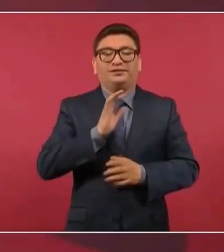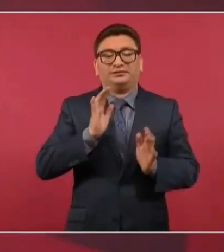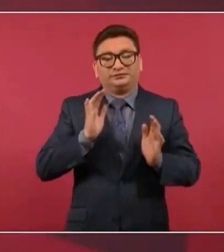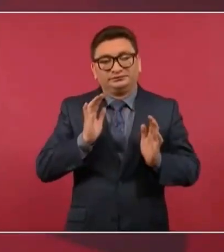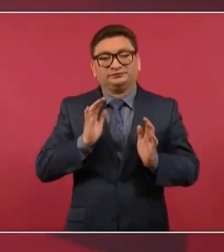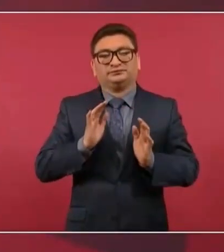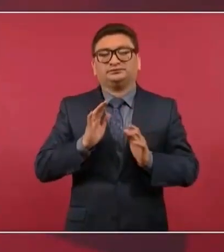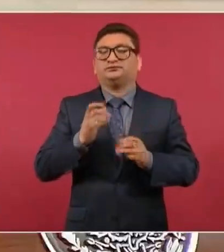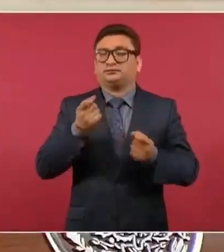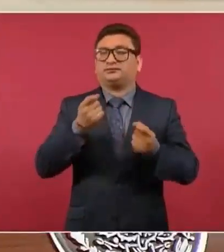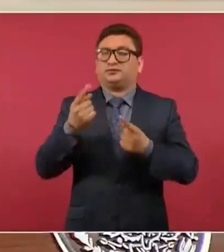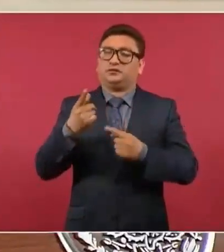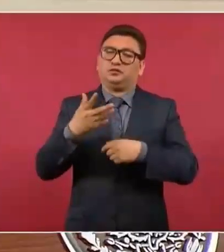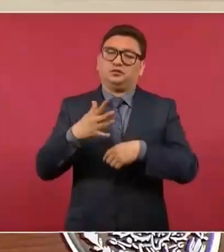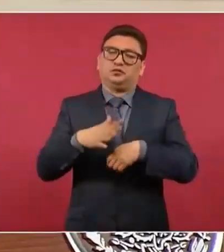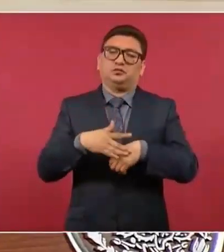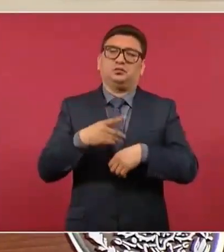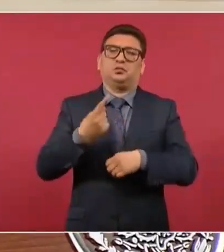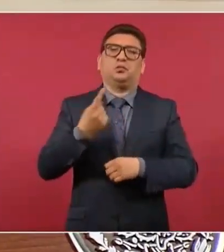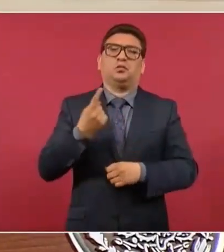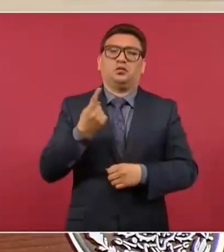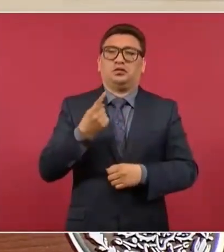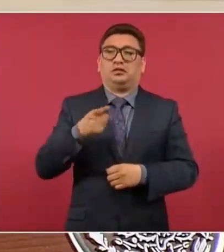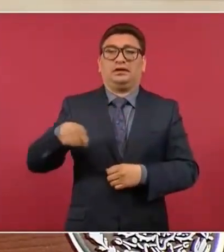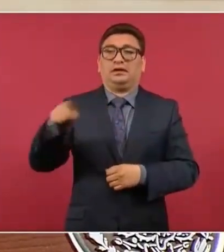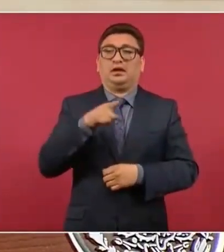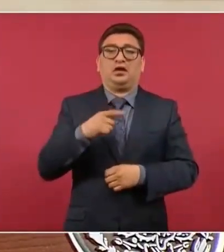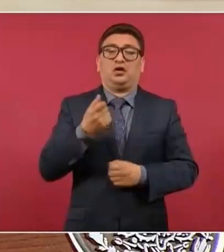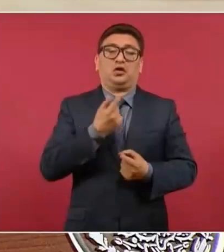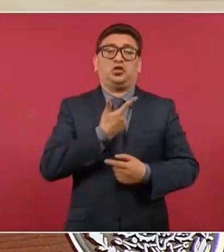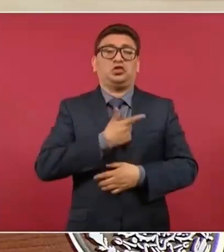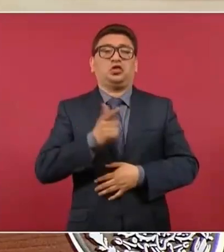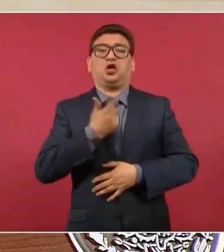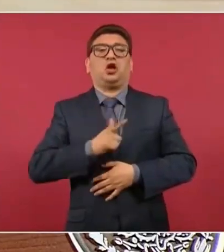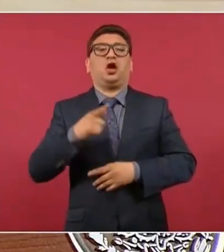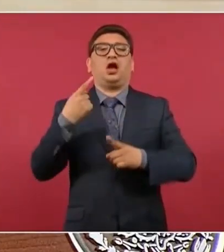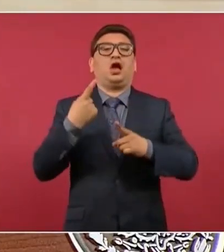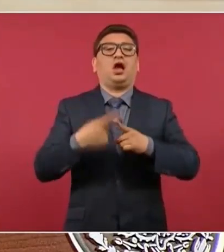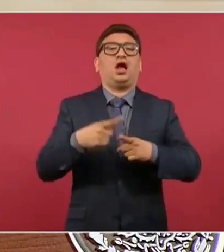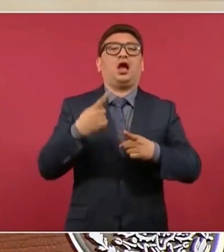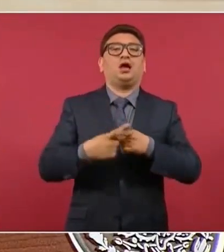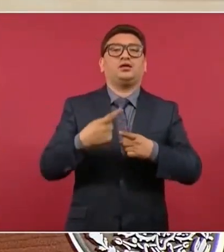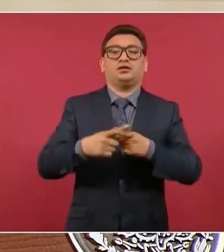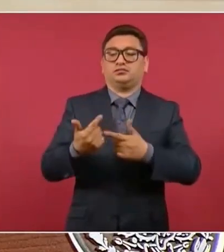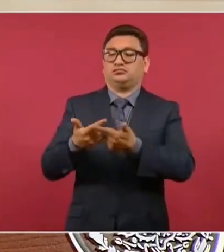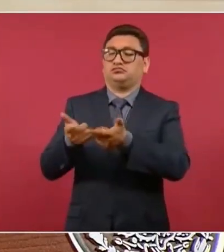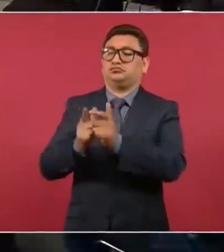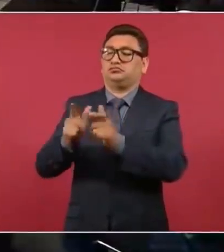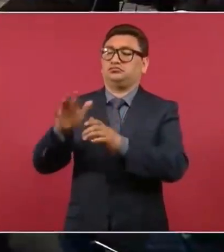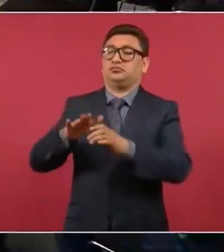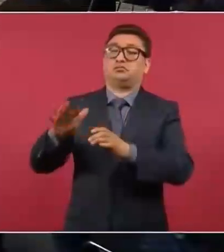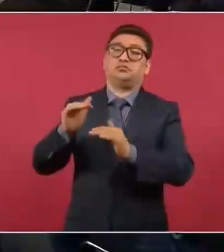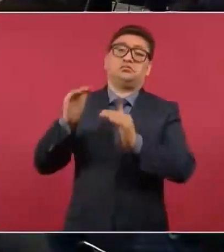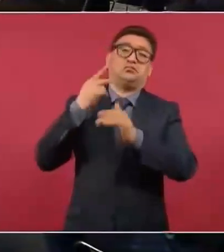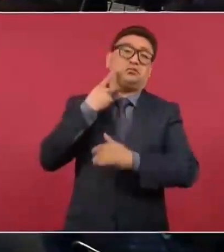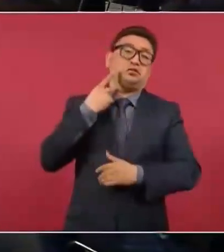porque no nos quieren a los de la llamada clase política.